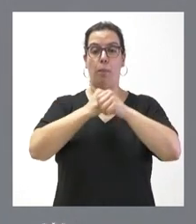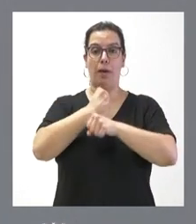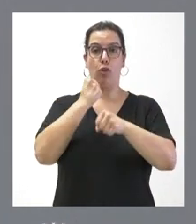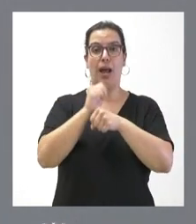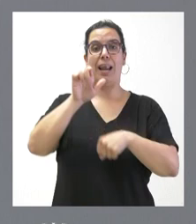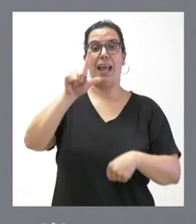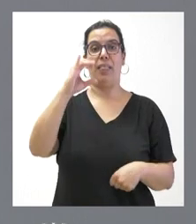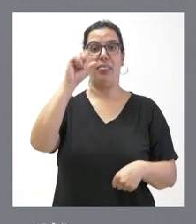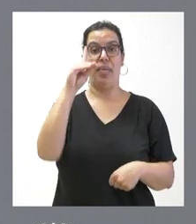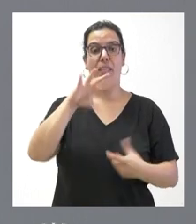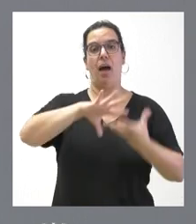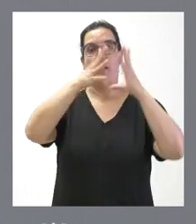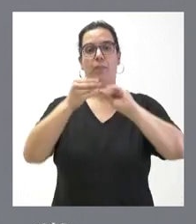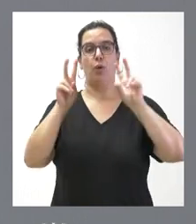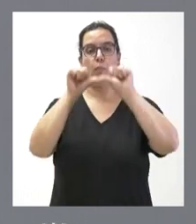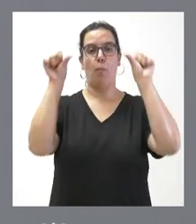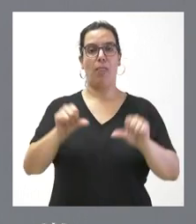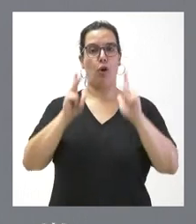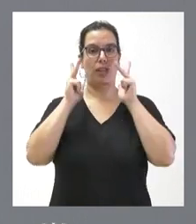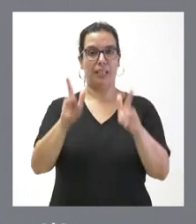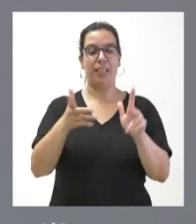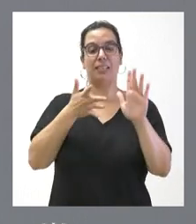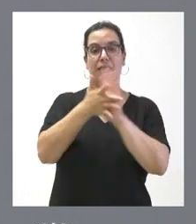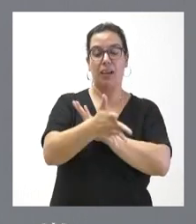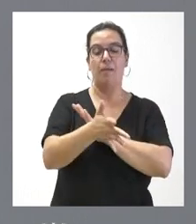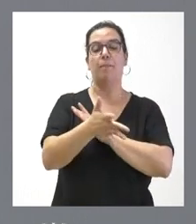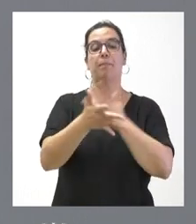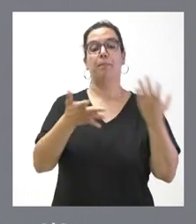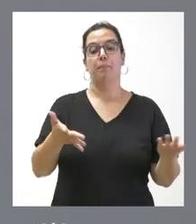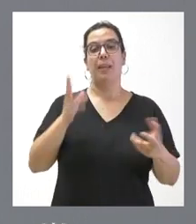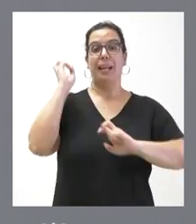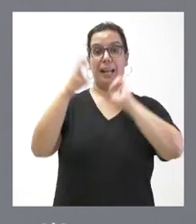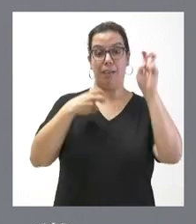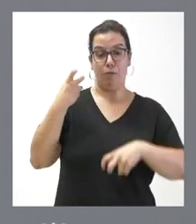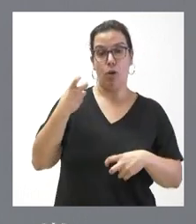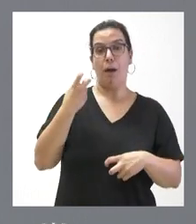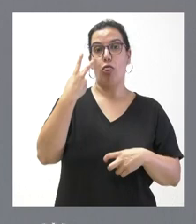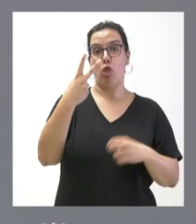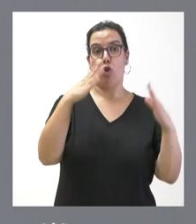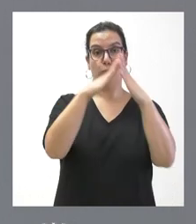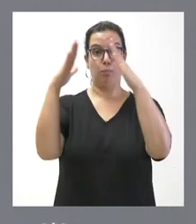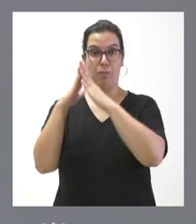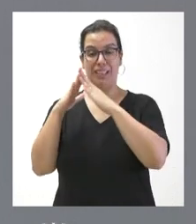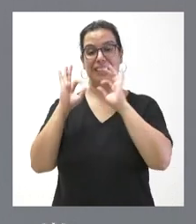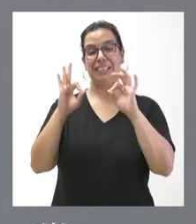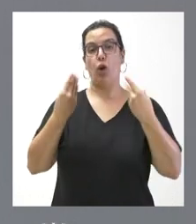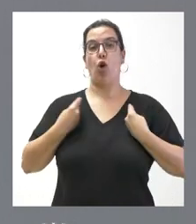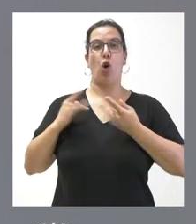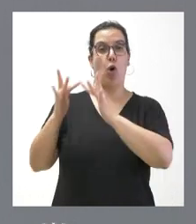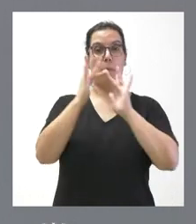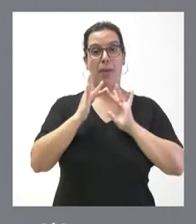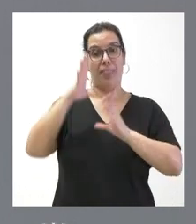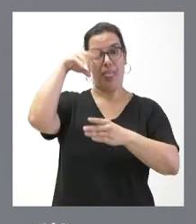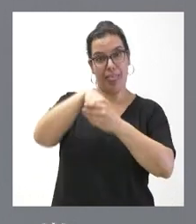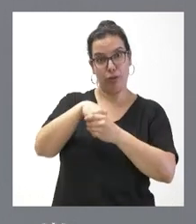nuevo modelo residencial. Se trata de la redistribución y reforma de dos viviendas de convivencia ubicadas en uno de